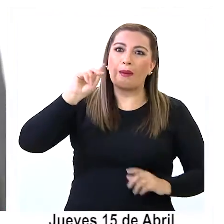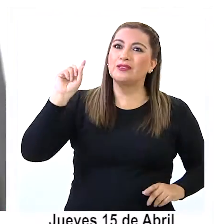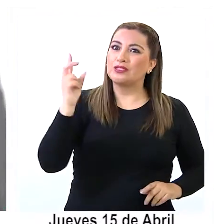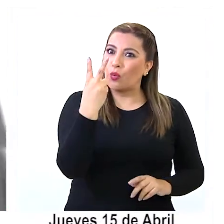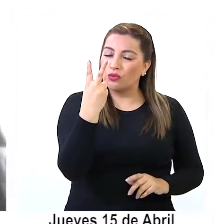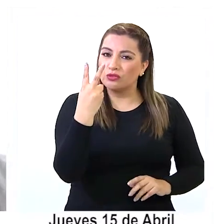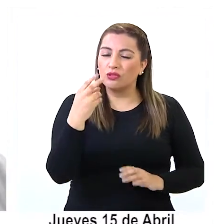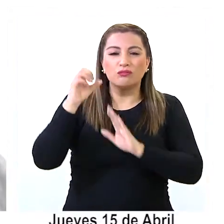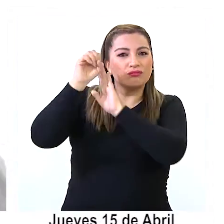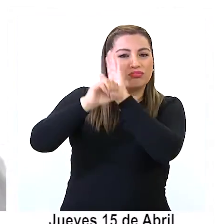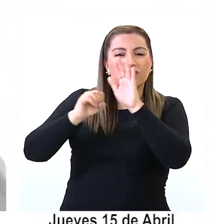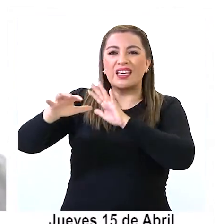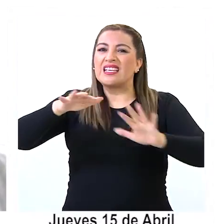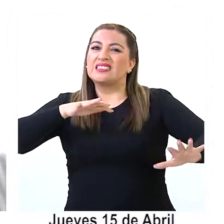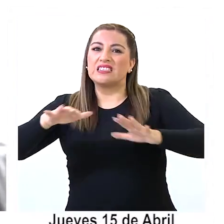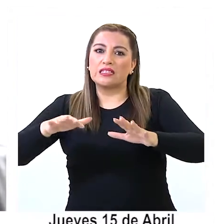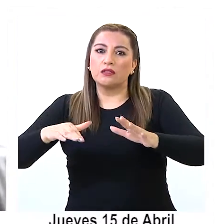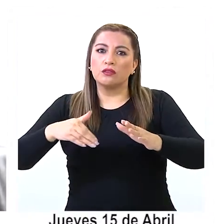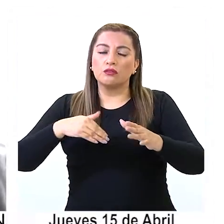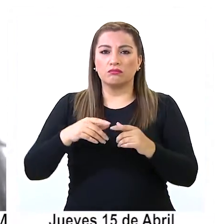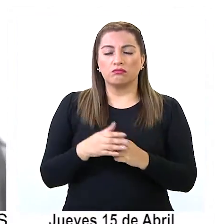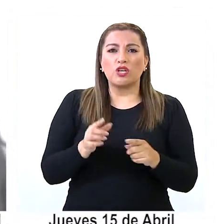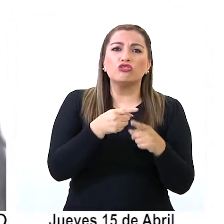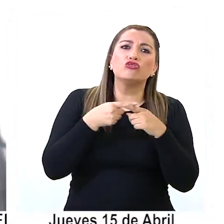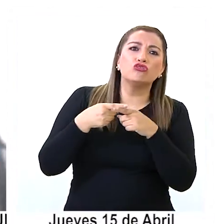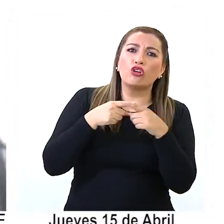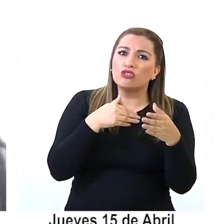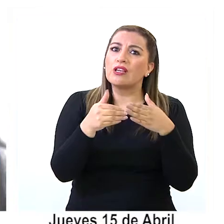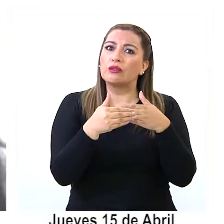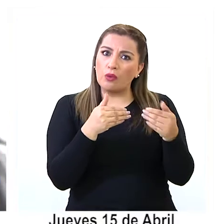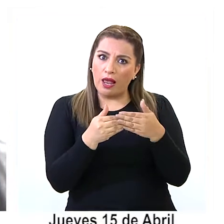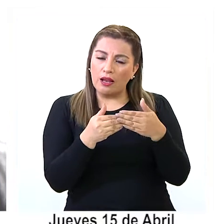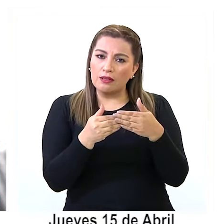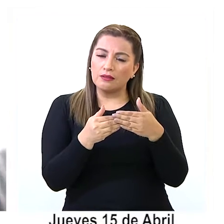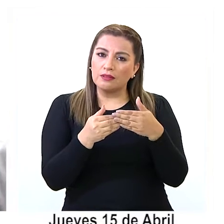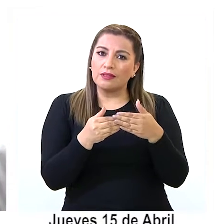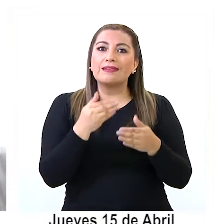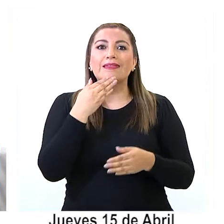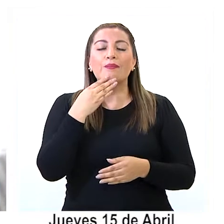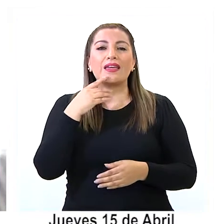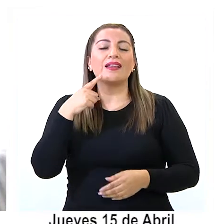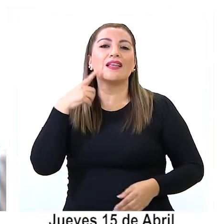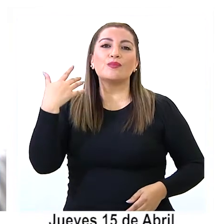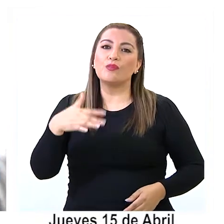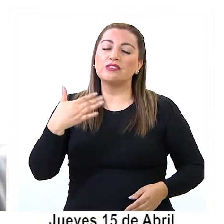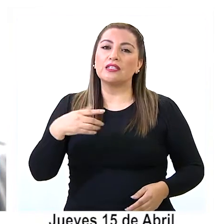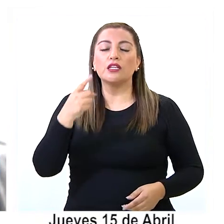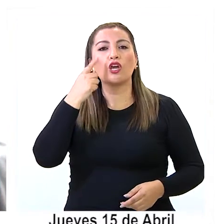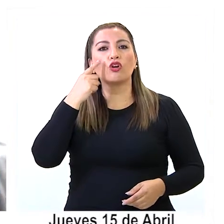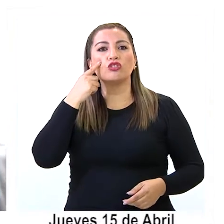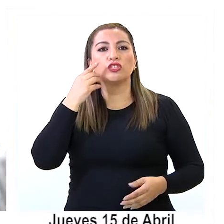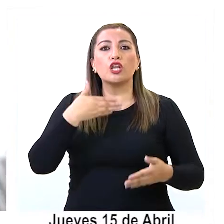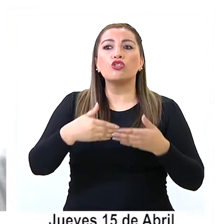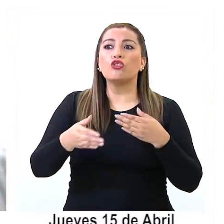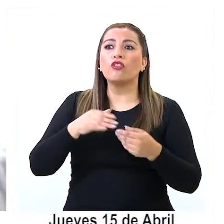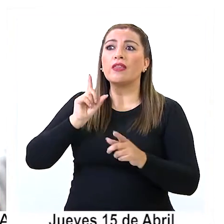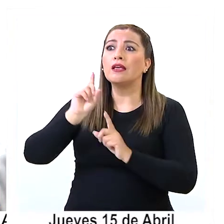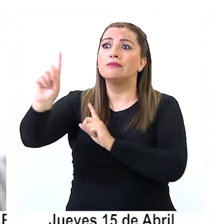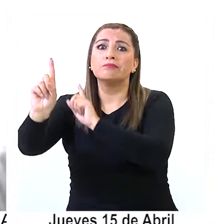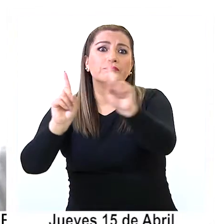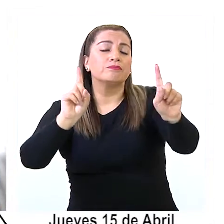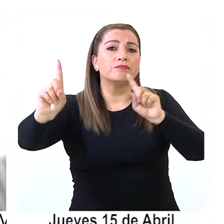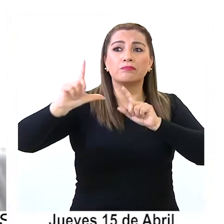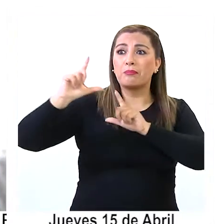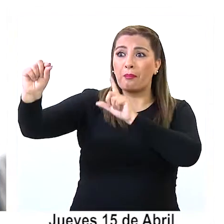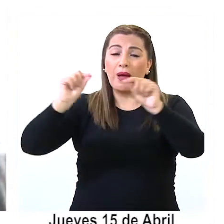socionaturales, ¿por qué no llamarlos naturales? También vamos a ver la importancia de conocer los planes de evacuación, cuál es la vía